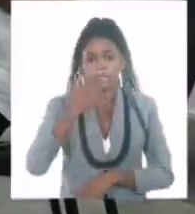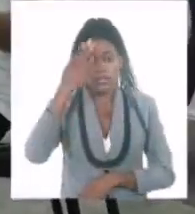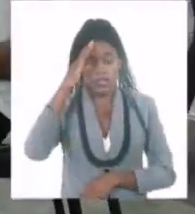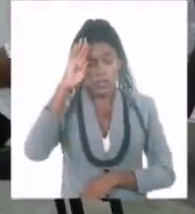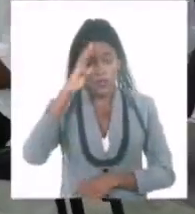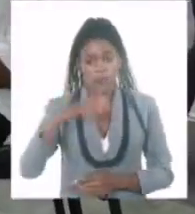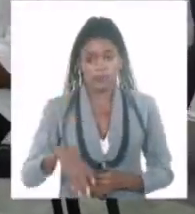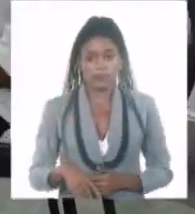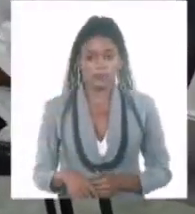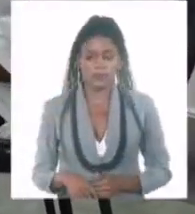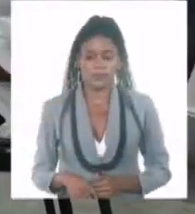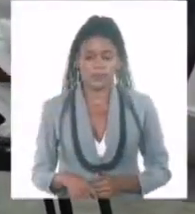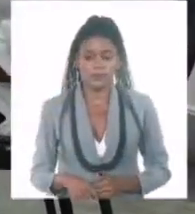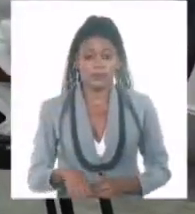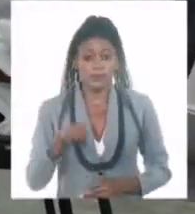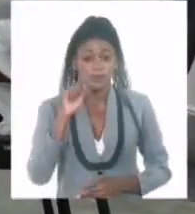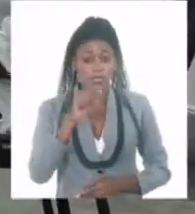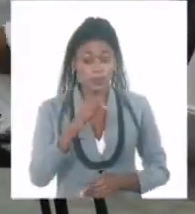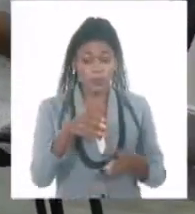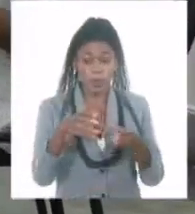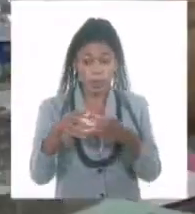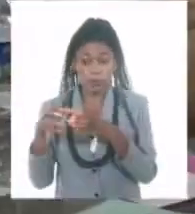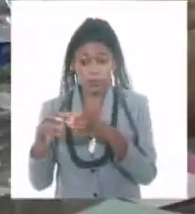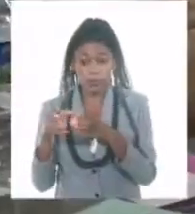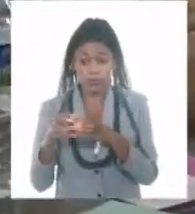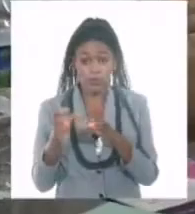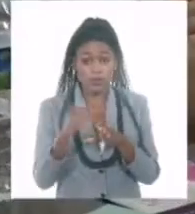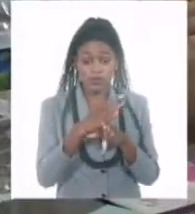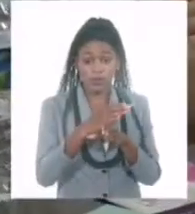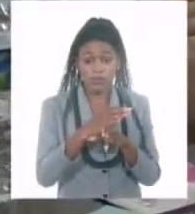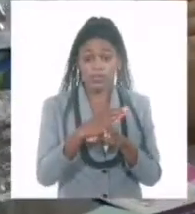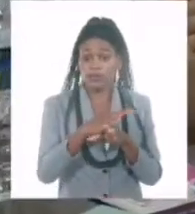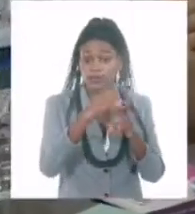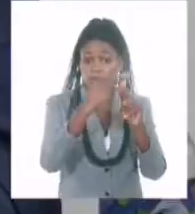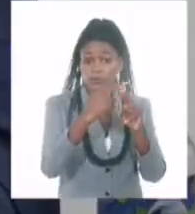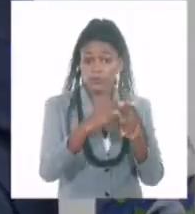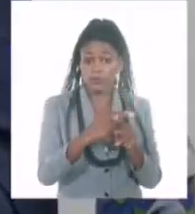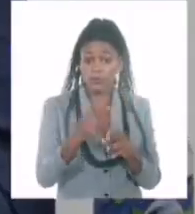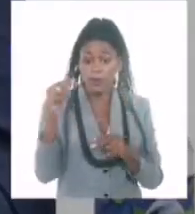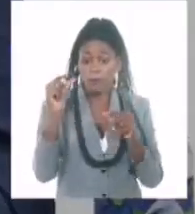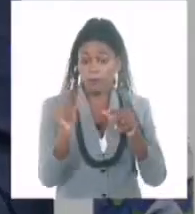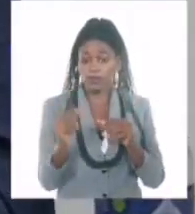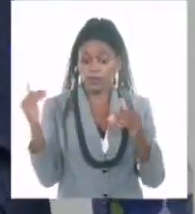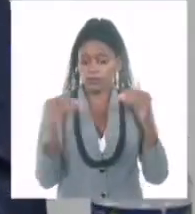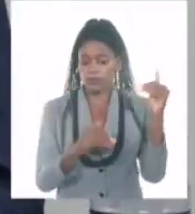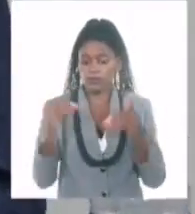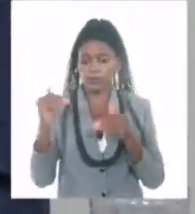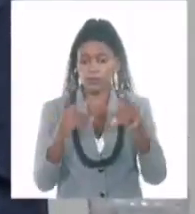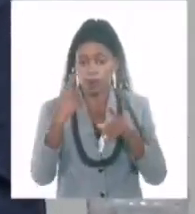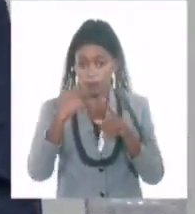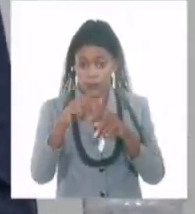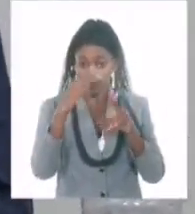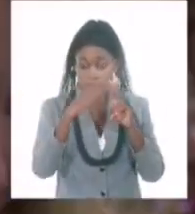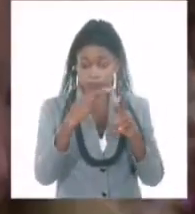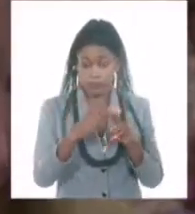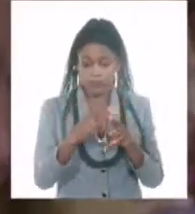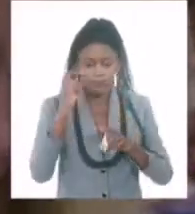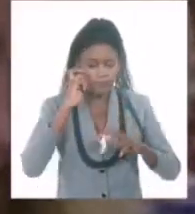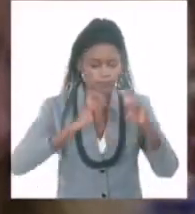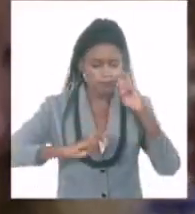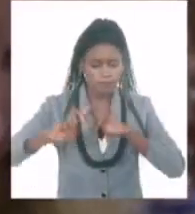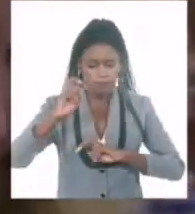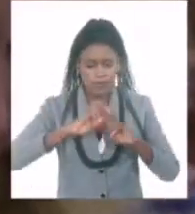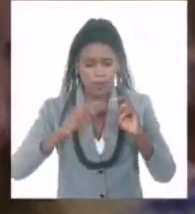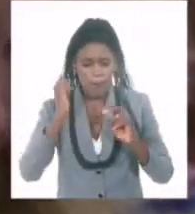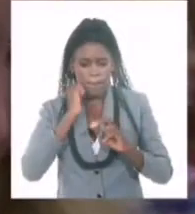Un panel integrado por los escritores Gertrudis Ortiz, Anélis Encinoza y Ricardo Alberto Pérez, buscaron las esencias